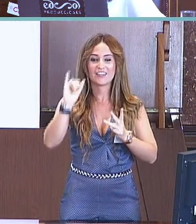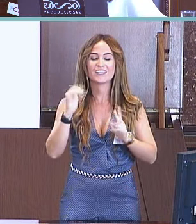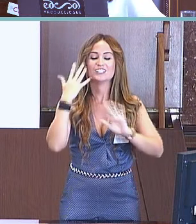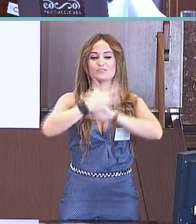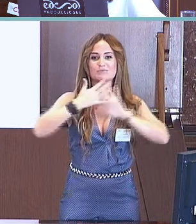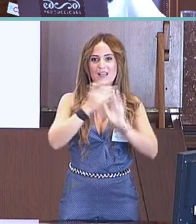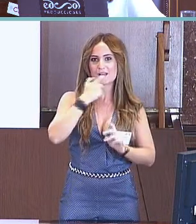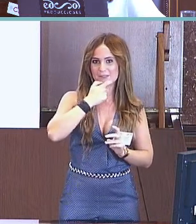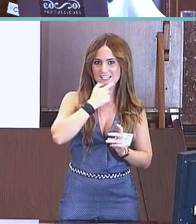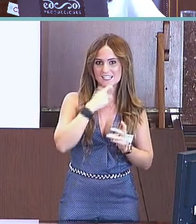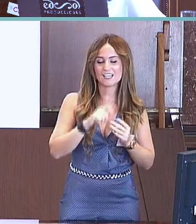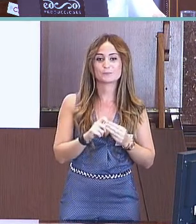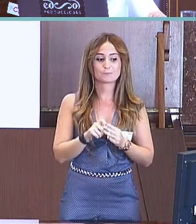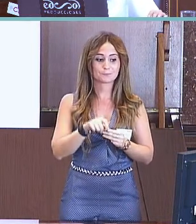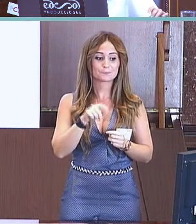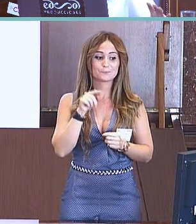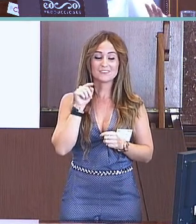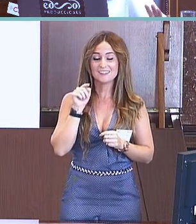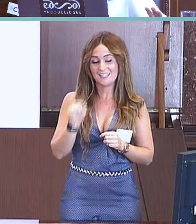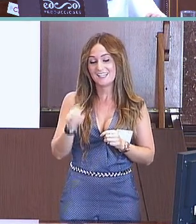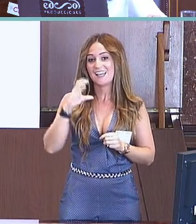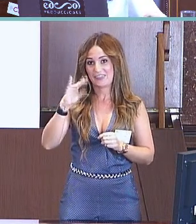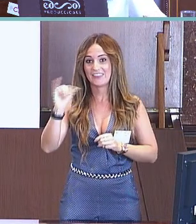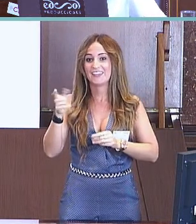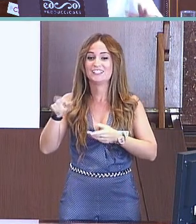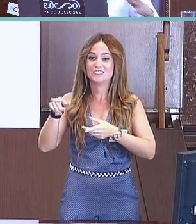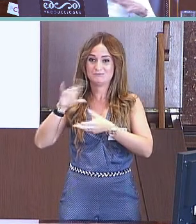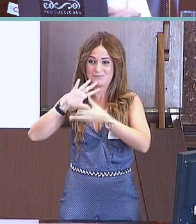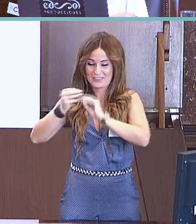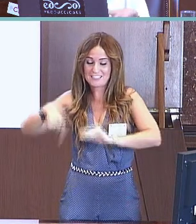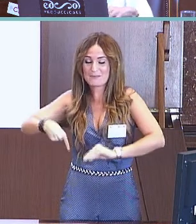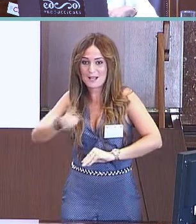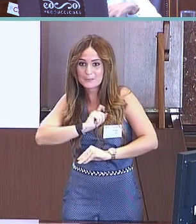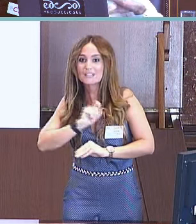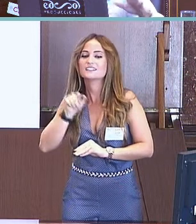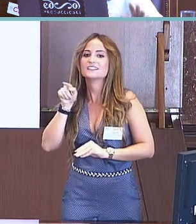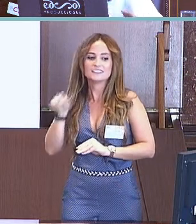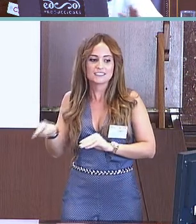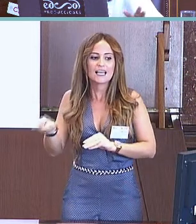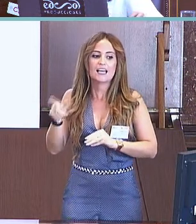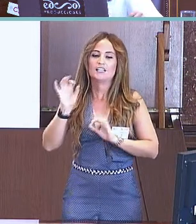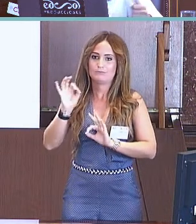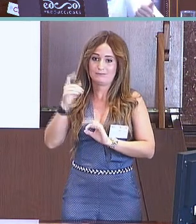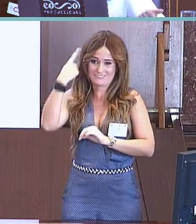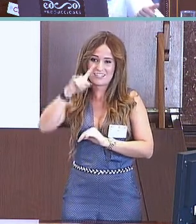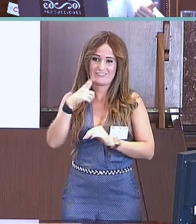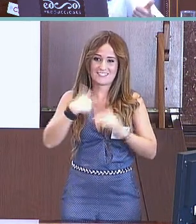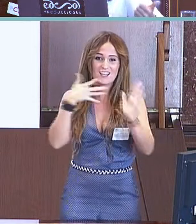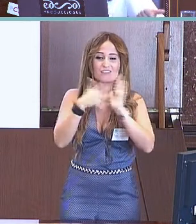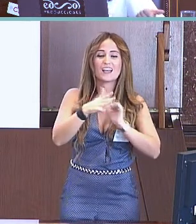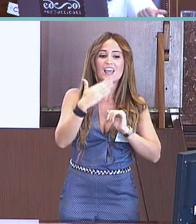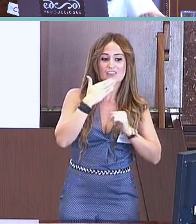a la lengua oral española. Es una adaptación que sigue las mismas pautas que las